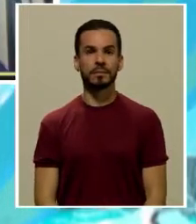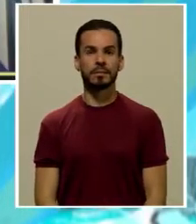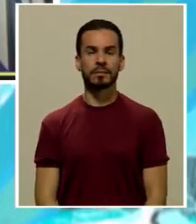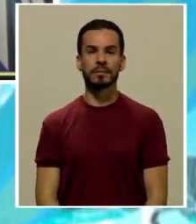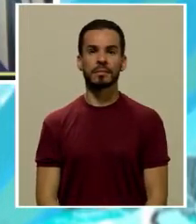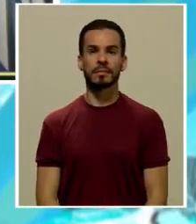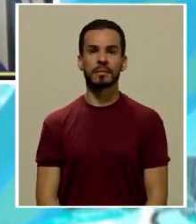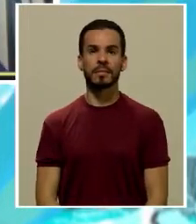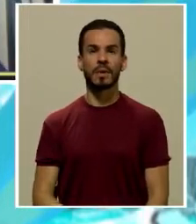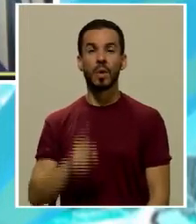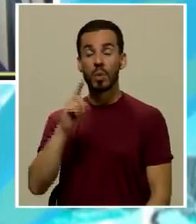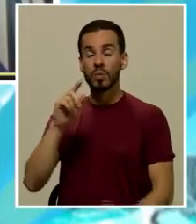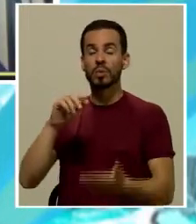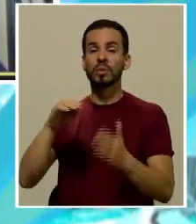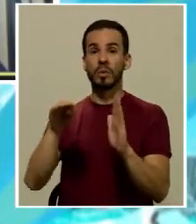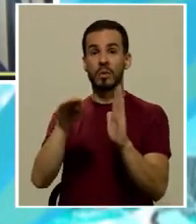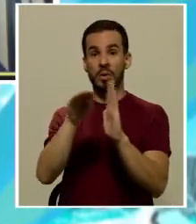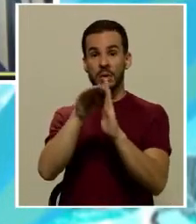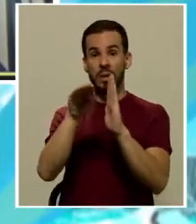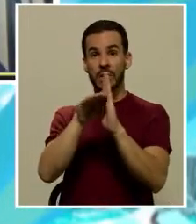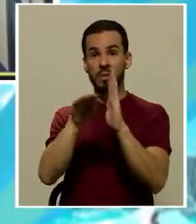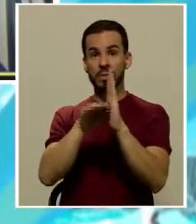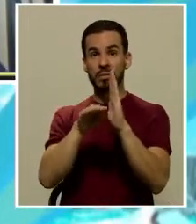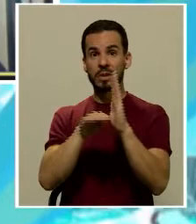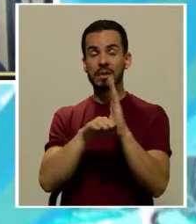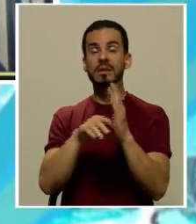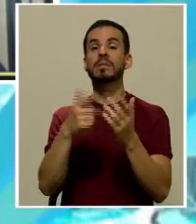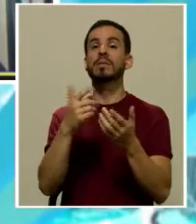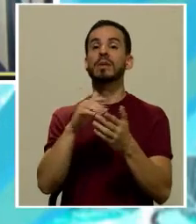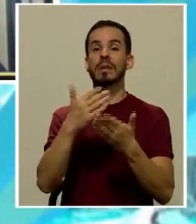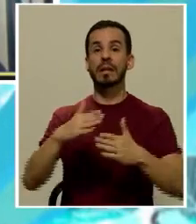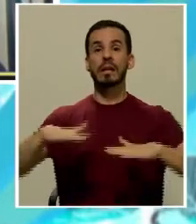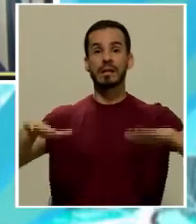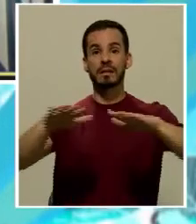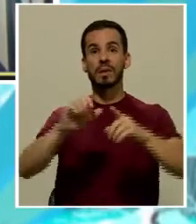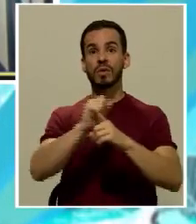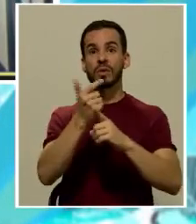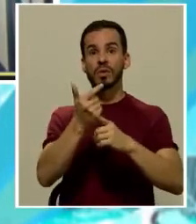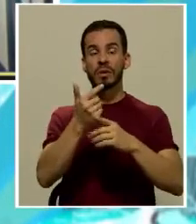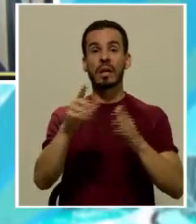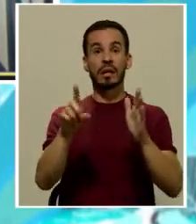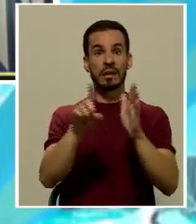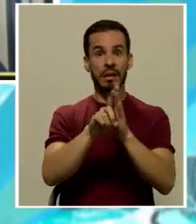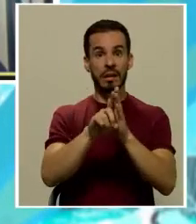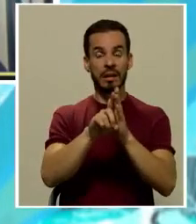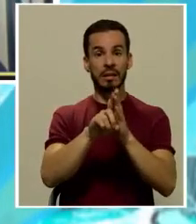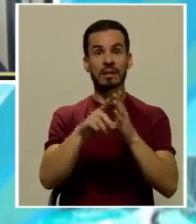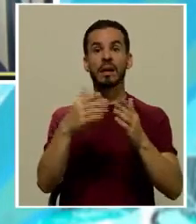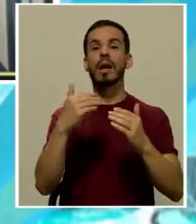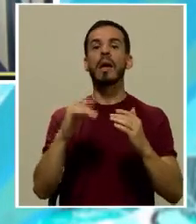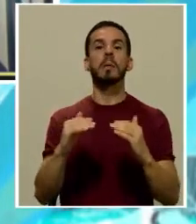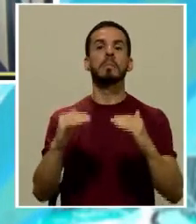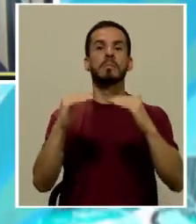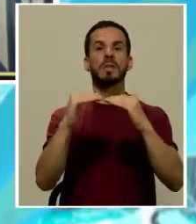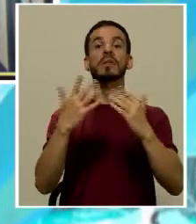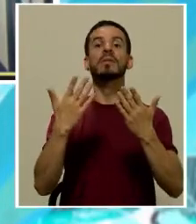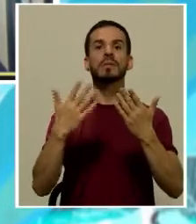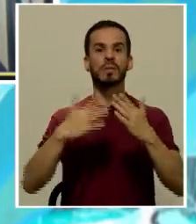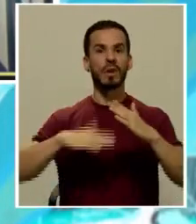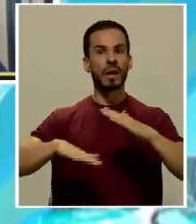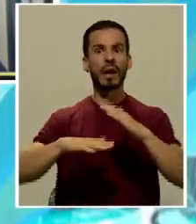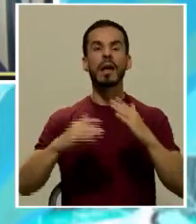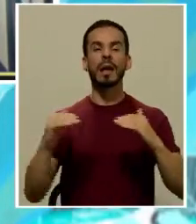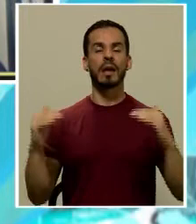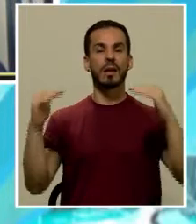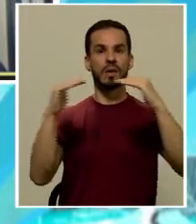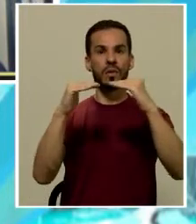Pues uno de los principios de un Estado social y democrático de derecho es el principio de igualdad, igual al